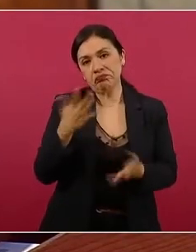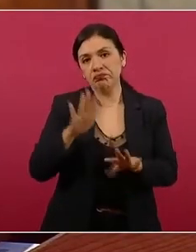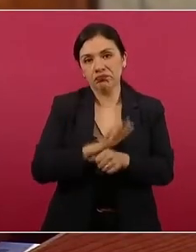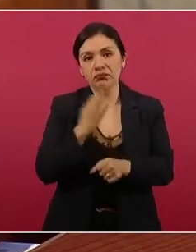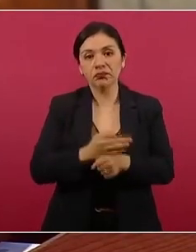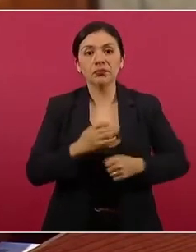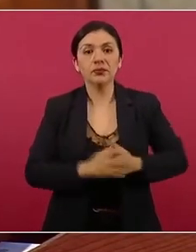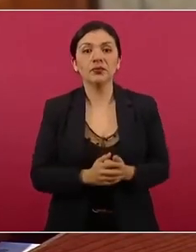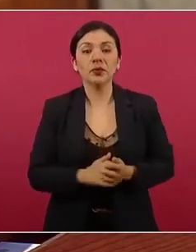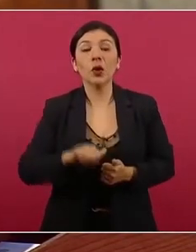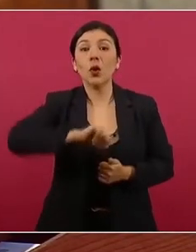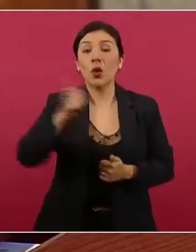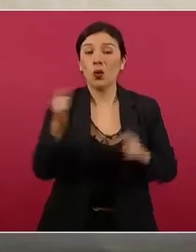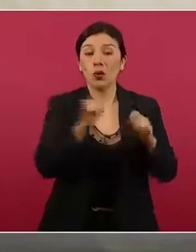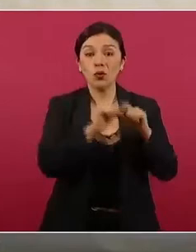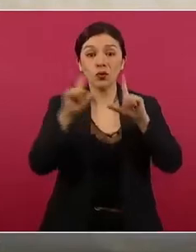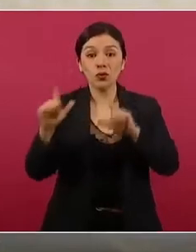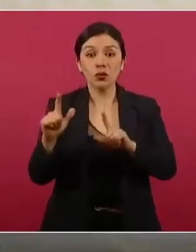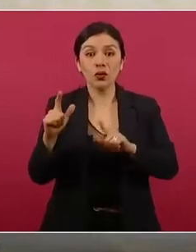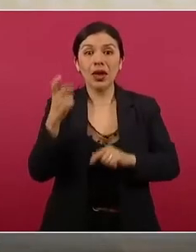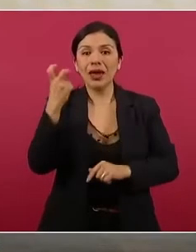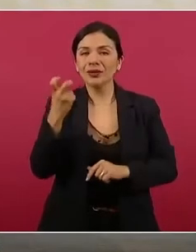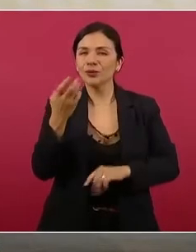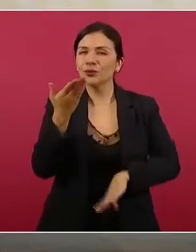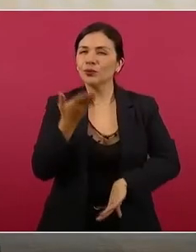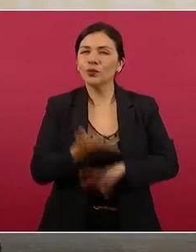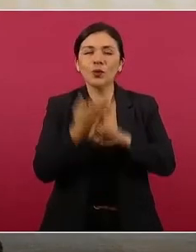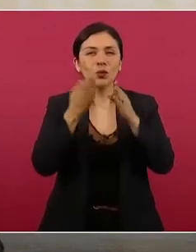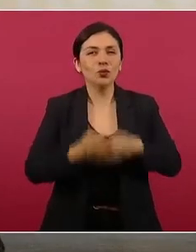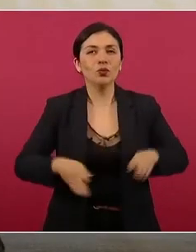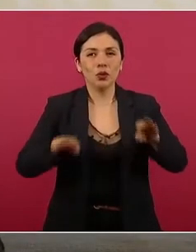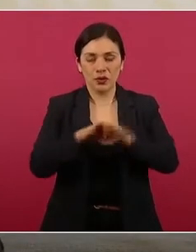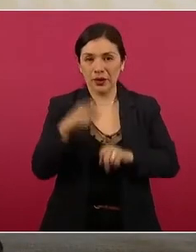Esto es importantísimo,